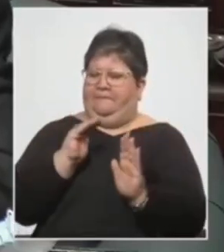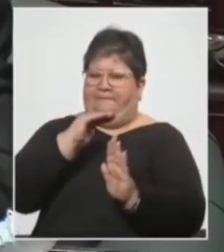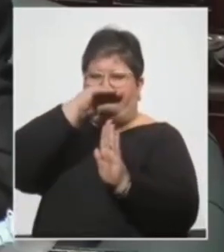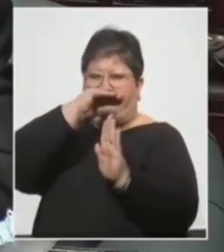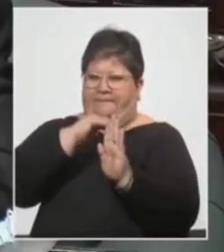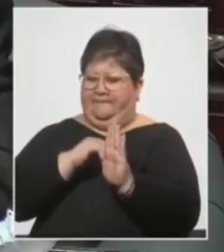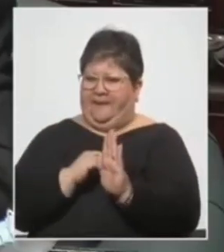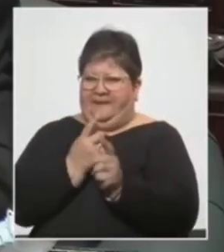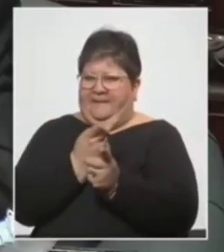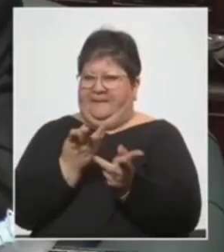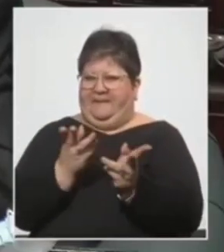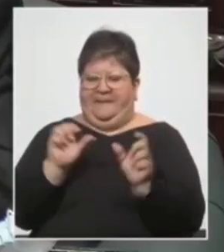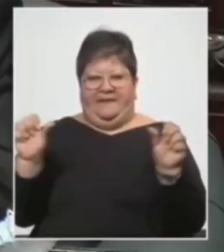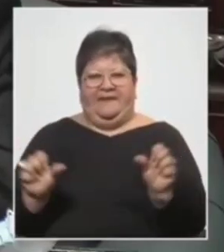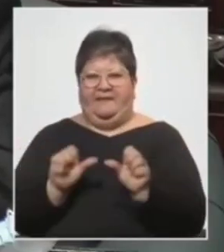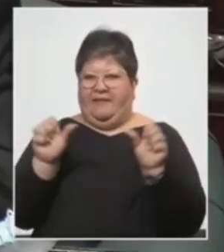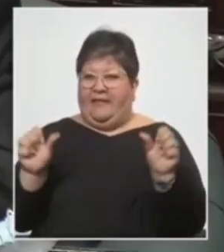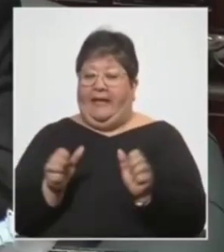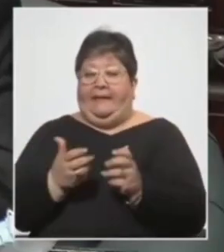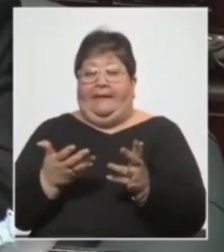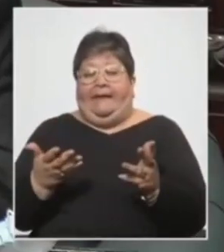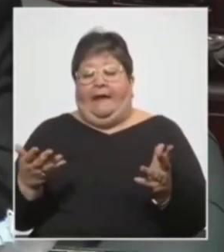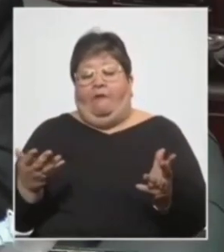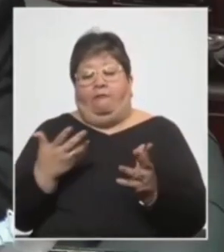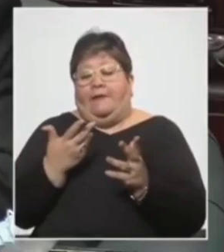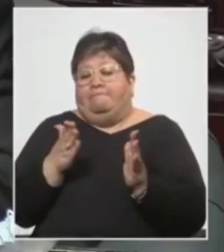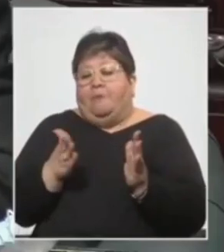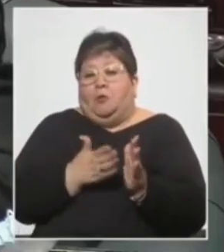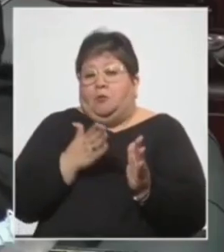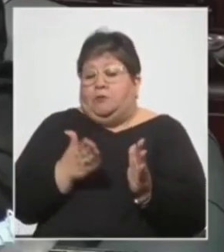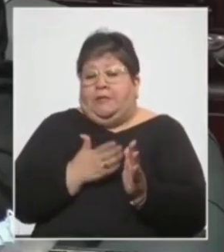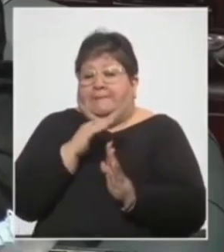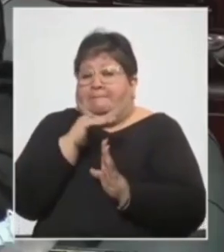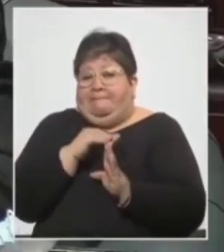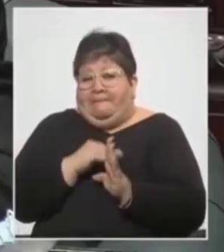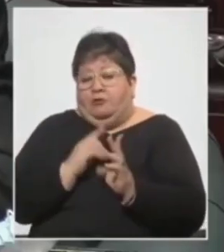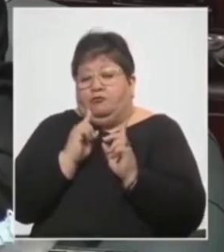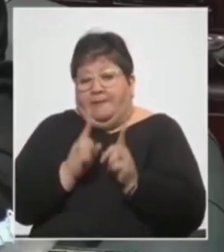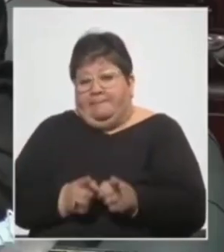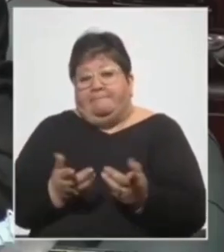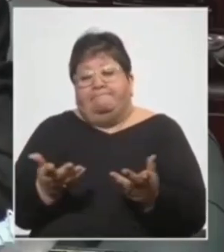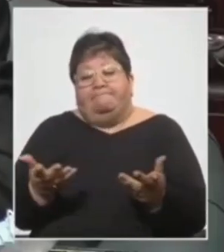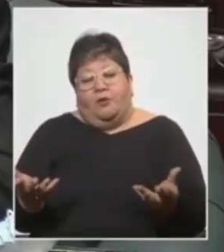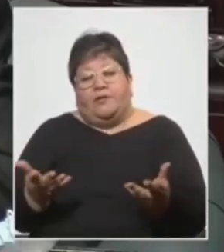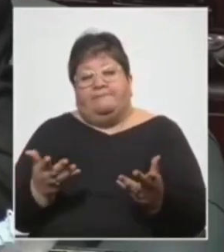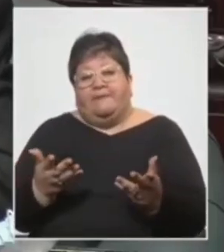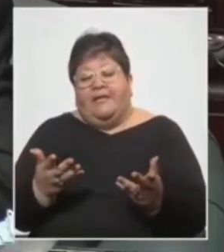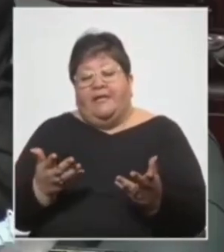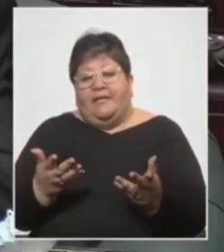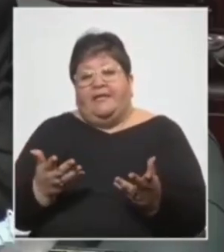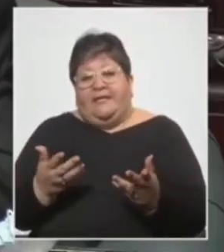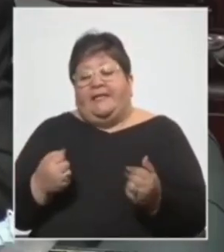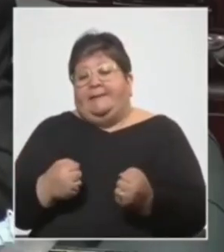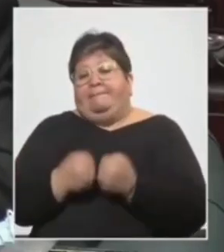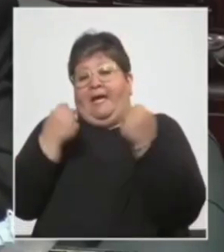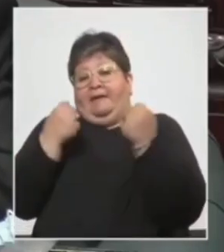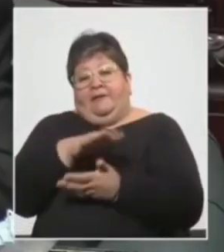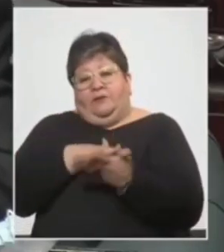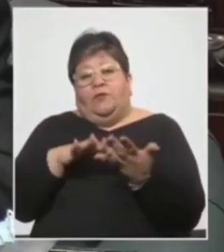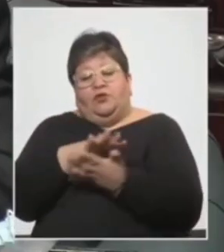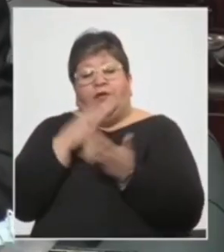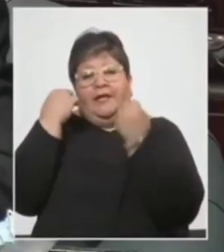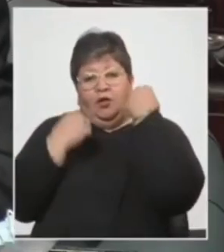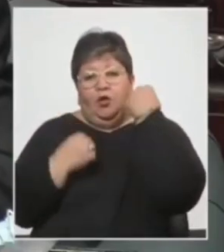social aunque cueste unos pesos y tiene que costar porque reducir la movilidad social necesariamente va a impactar en la situación